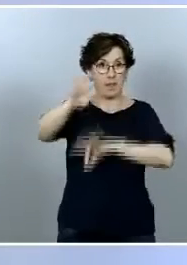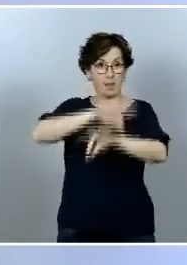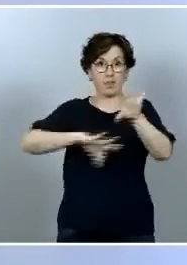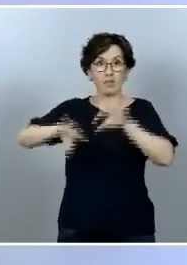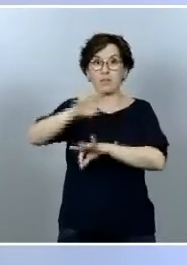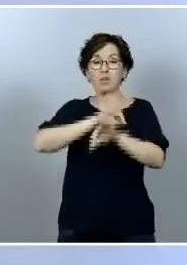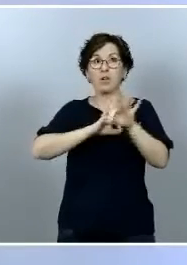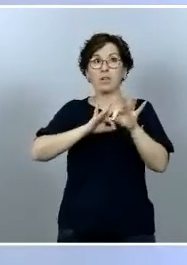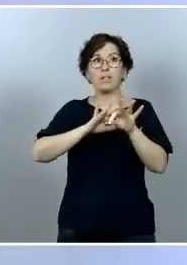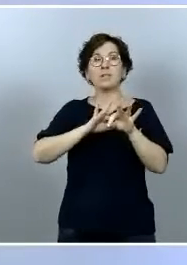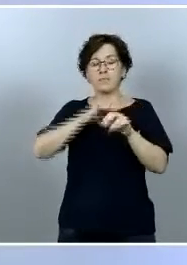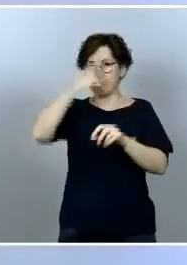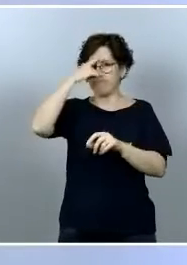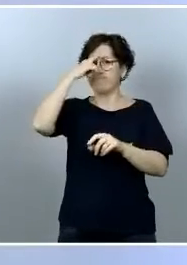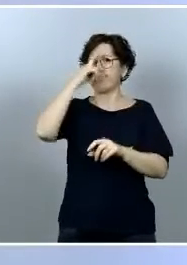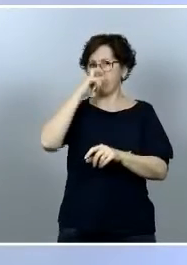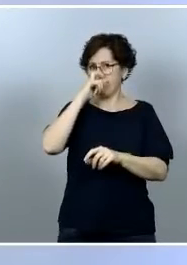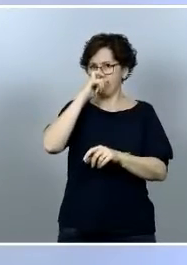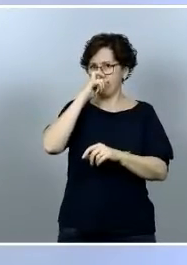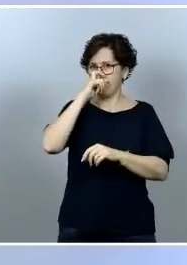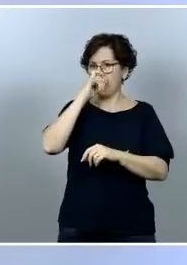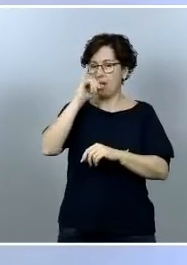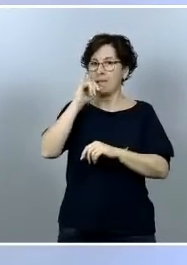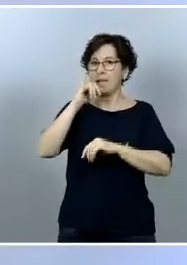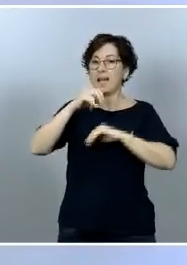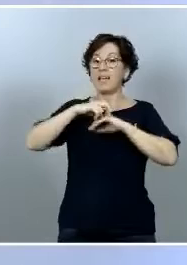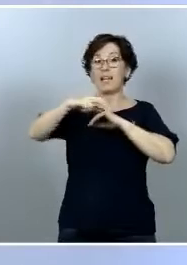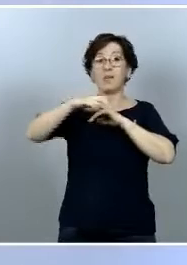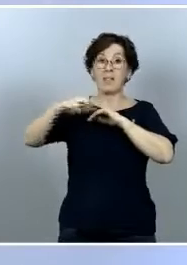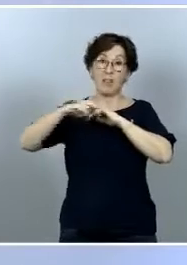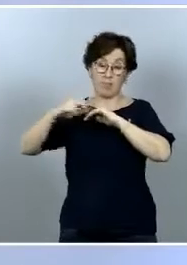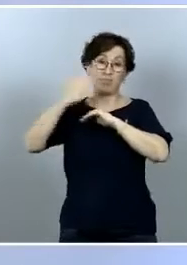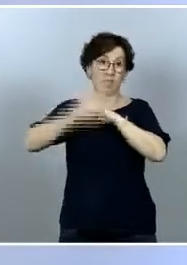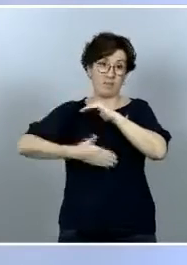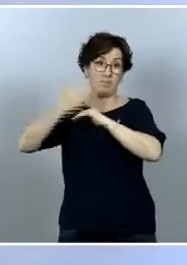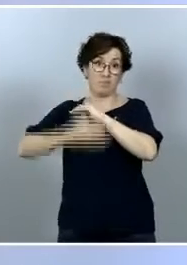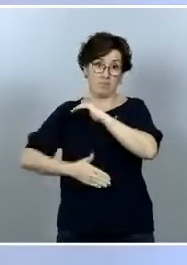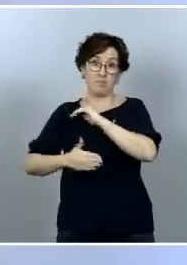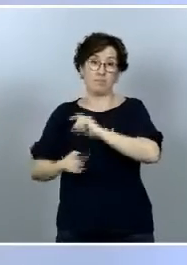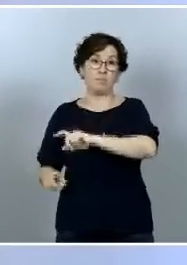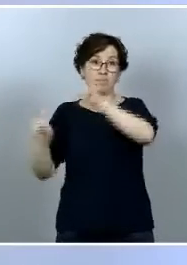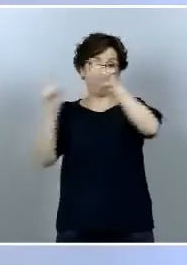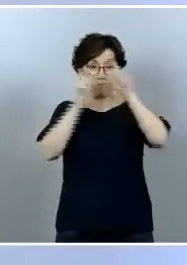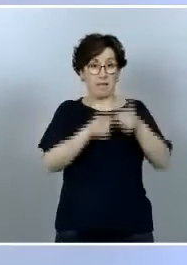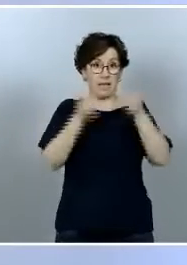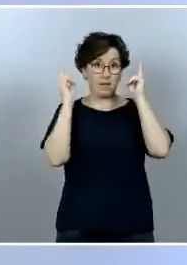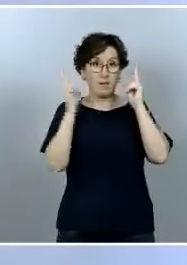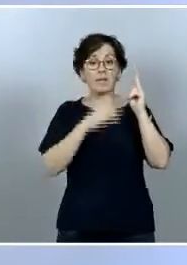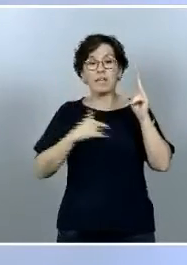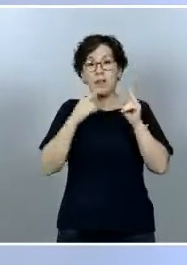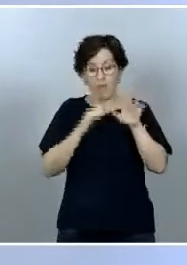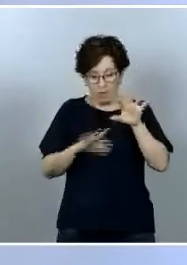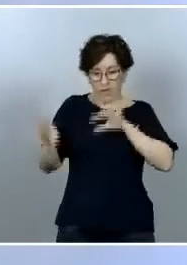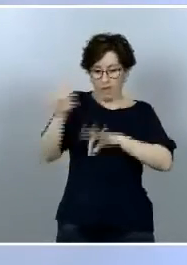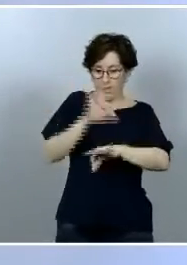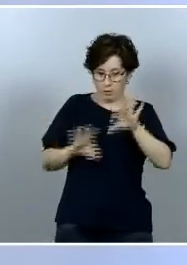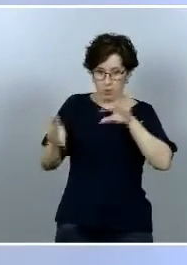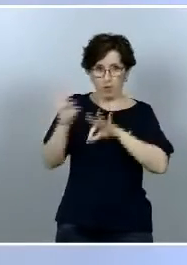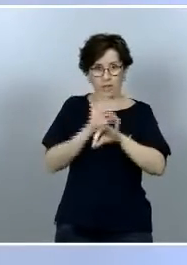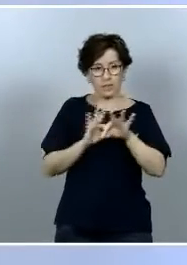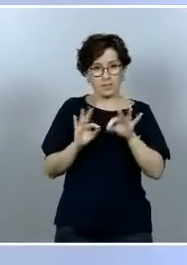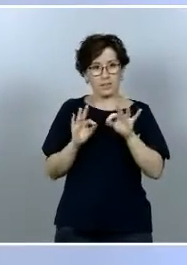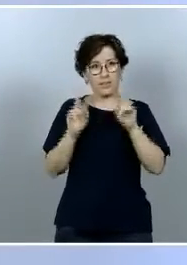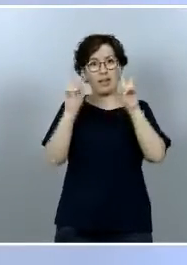cuenta las limitaciones de movilidad de libertad de movimiento que hay en nuestro país es decir vamos a tomar decisiones respecto a